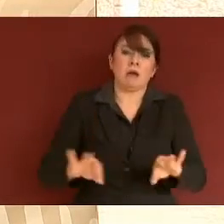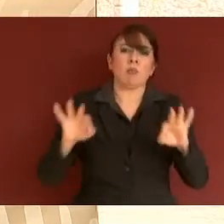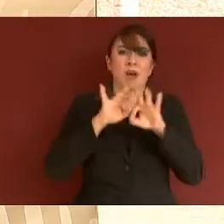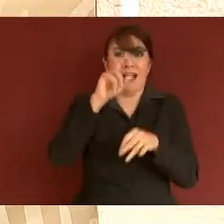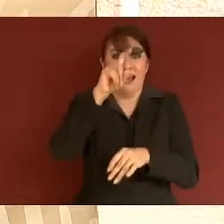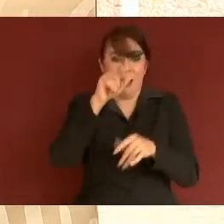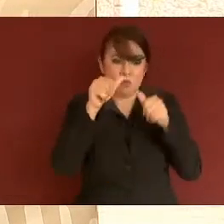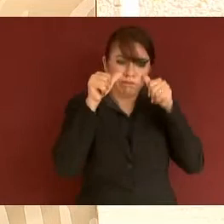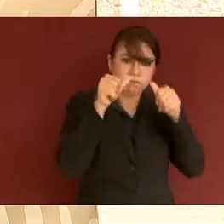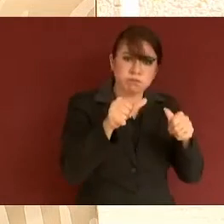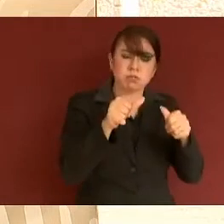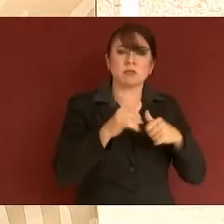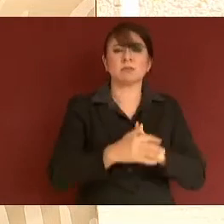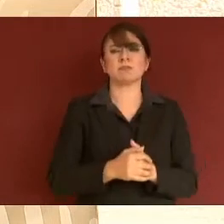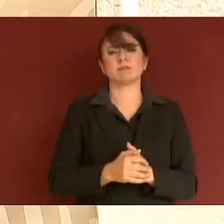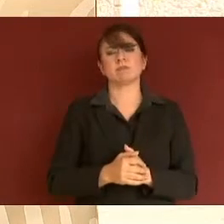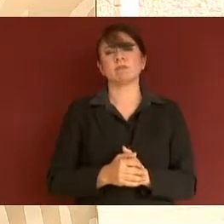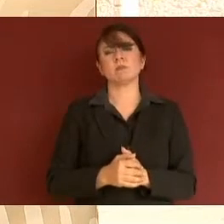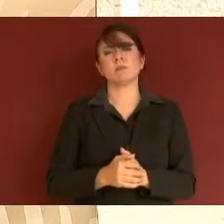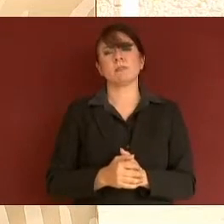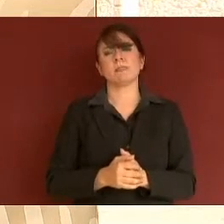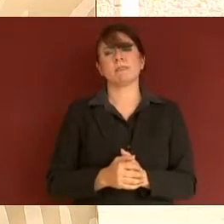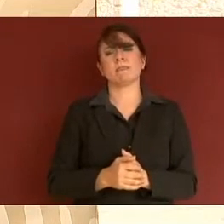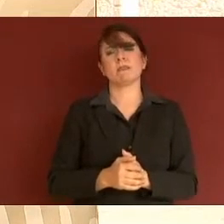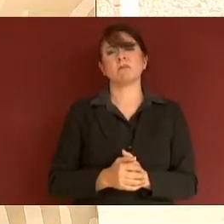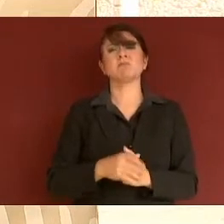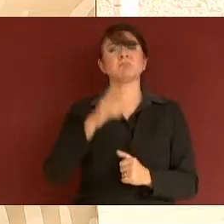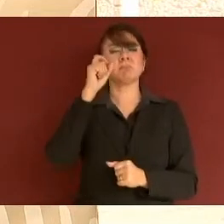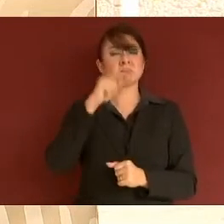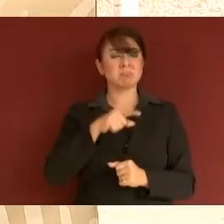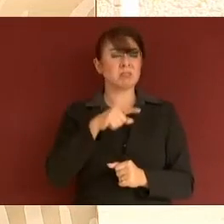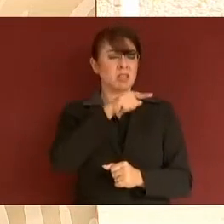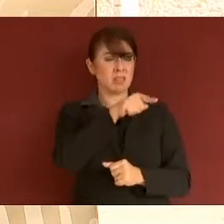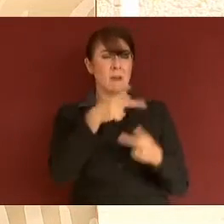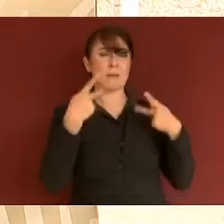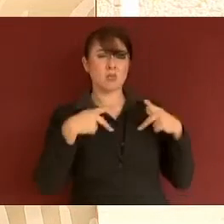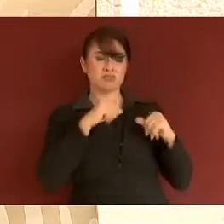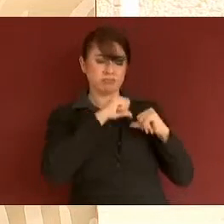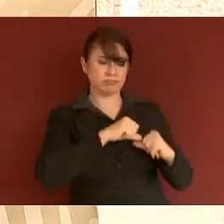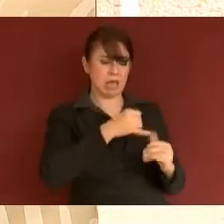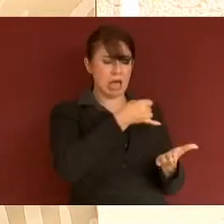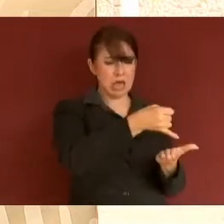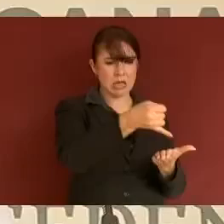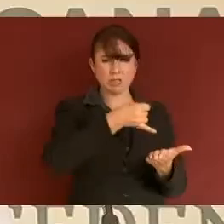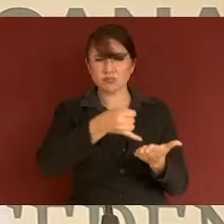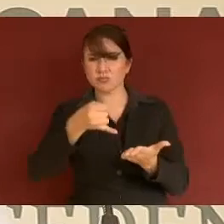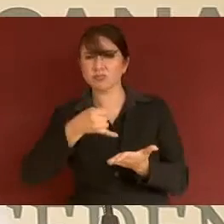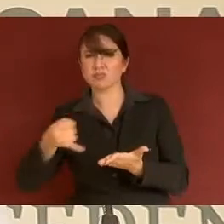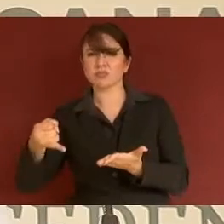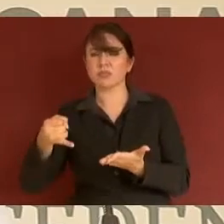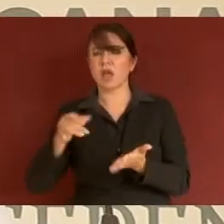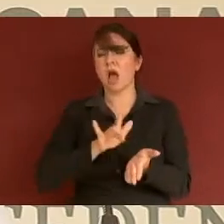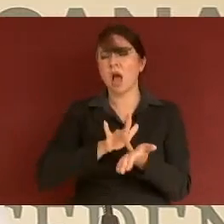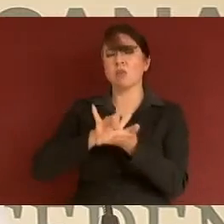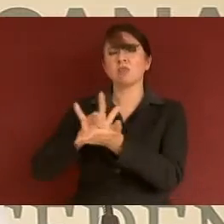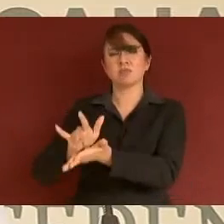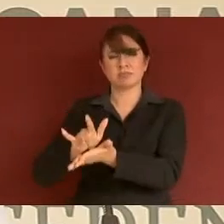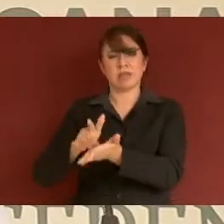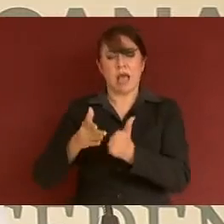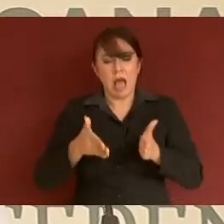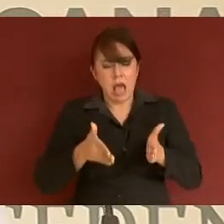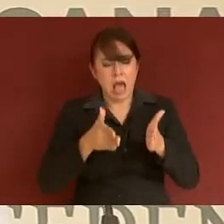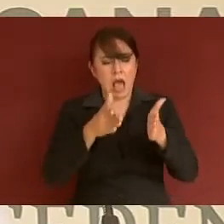También hicimos, para los agricultores, estamos rehabilitando bombas y revistiendo canales para mejorar la eficiencia